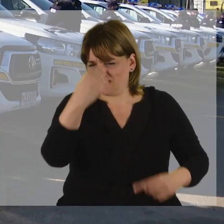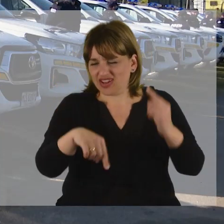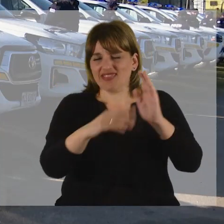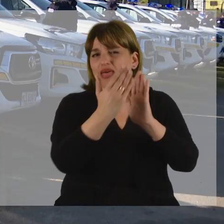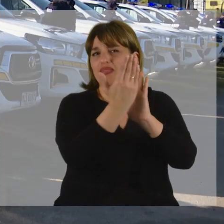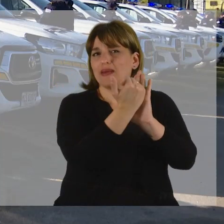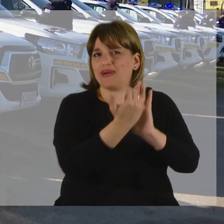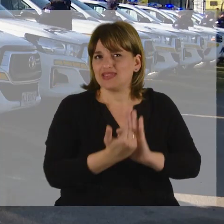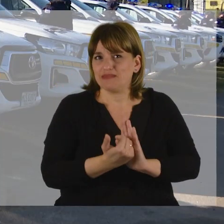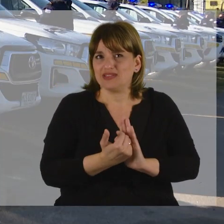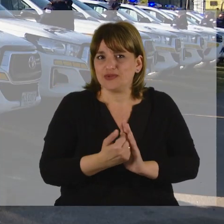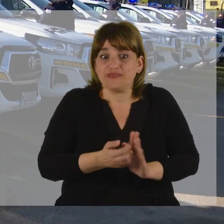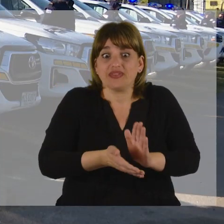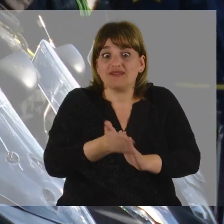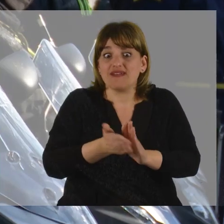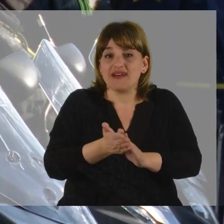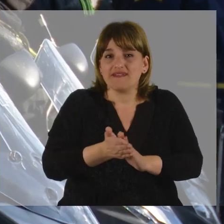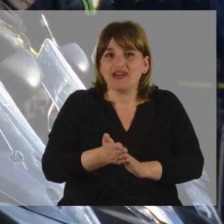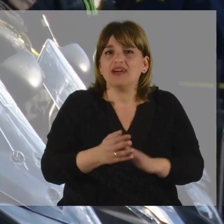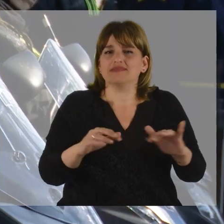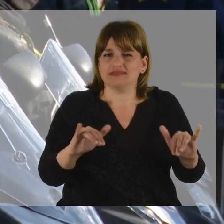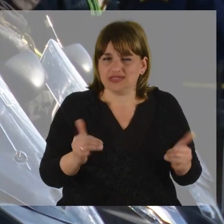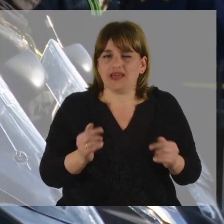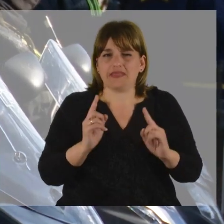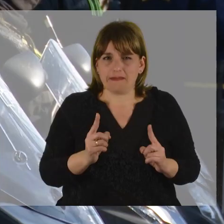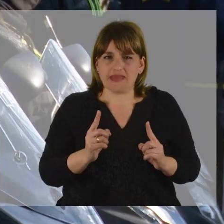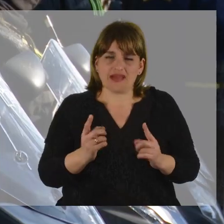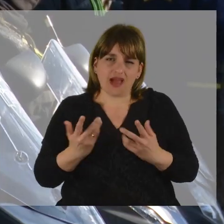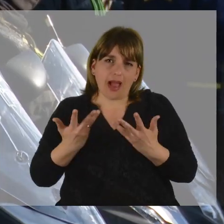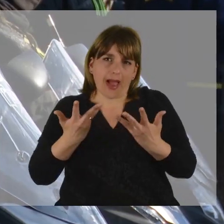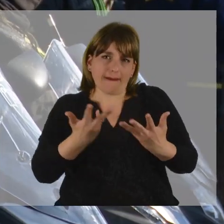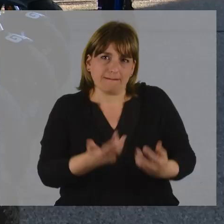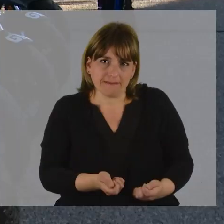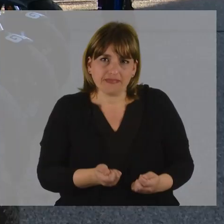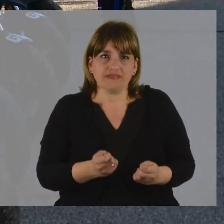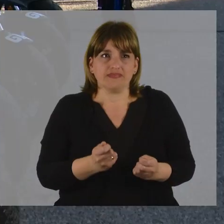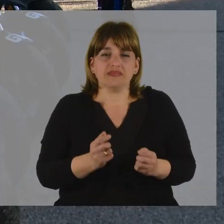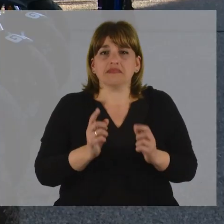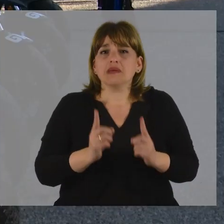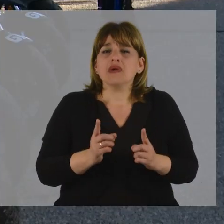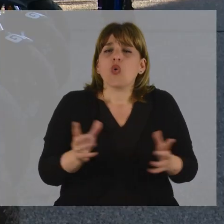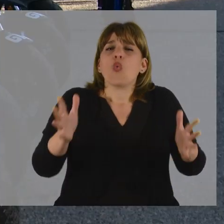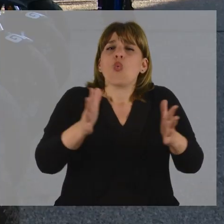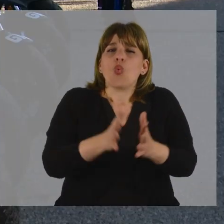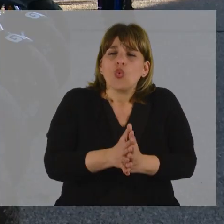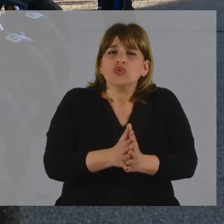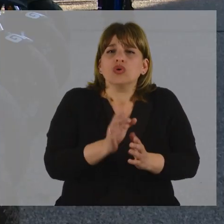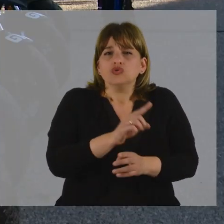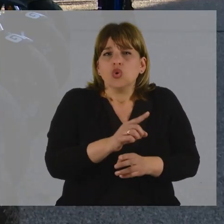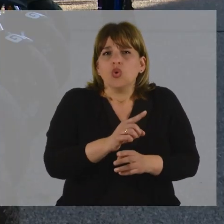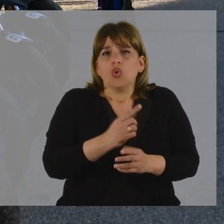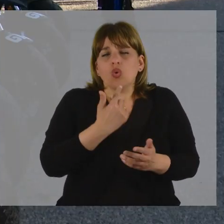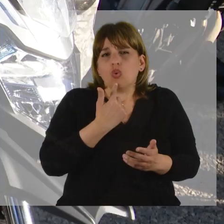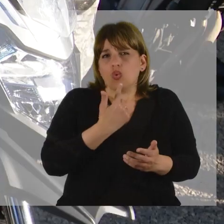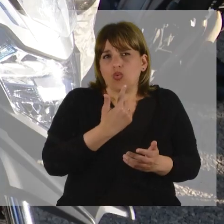en muchos de los departamentos y que en los próximos días estaremos complementando conjuntamente